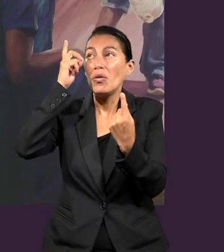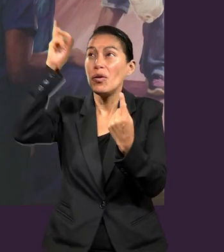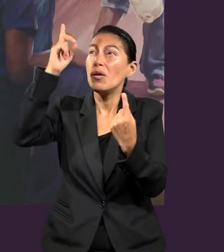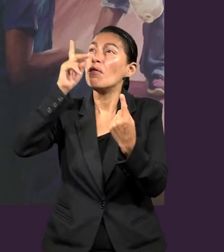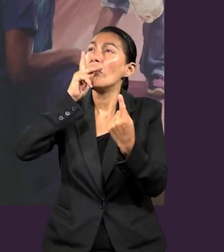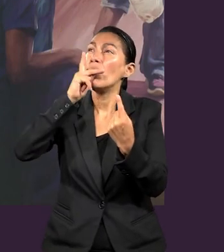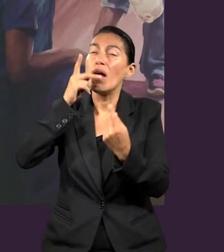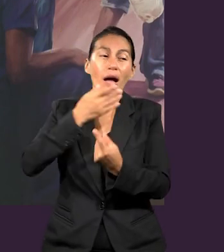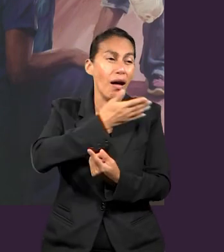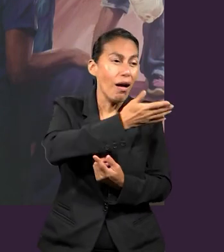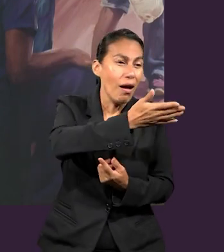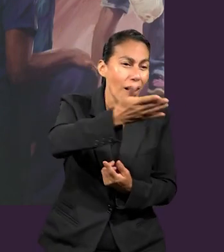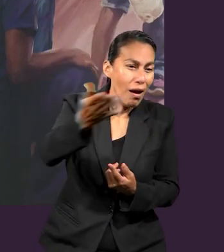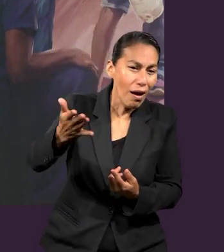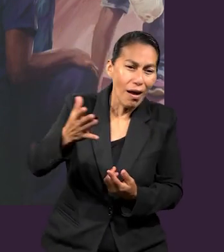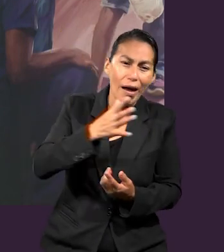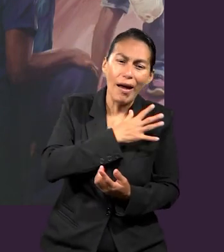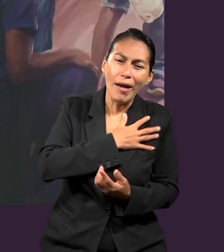Amén.